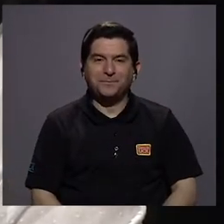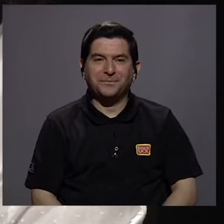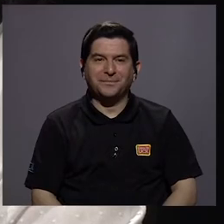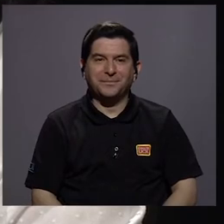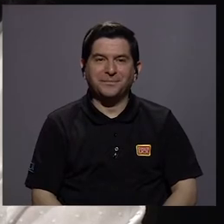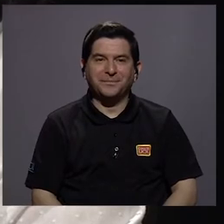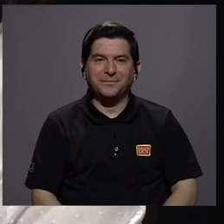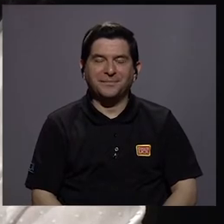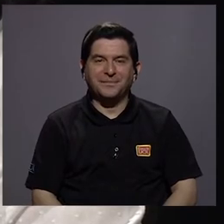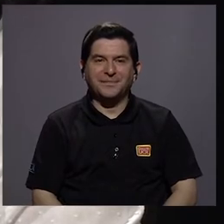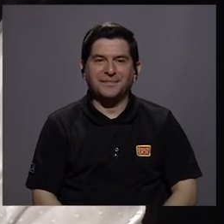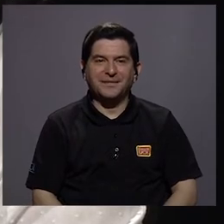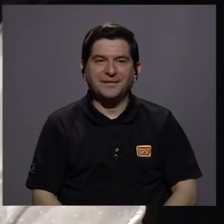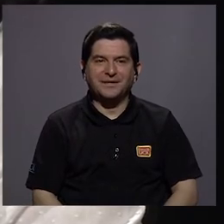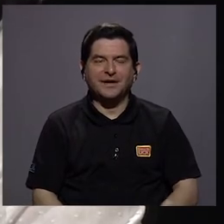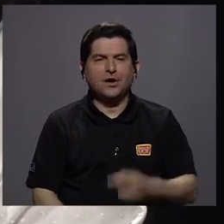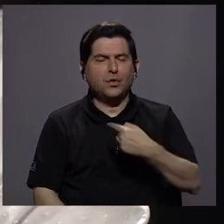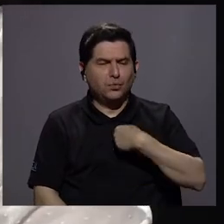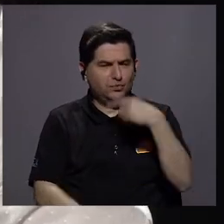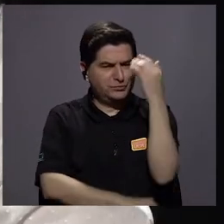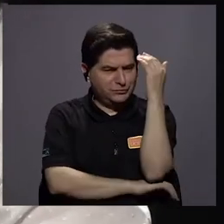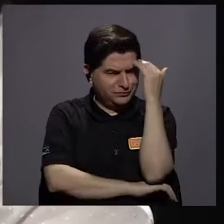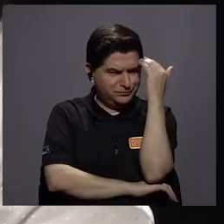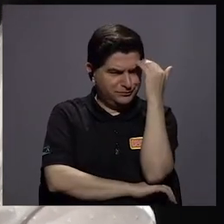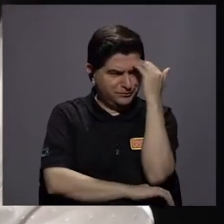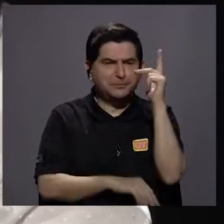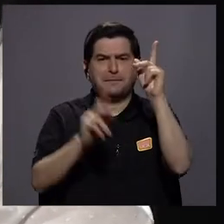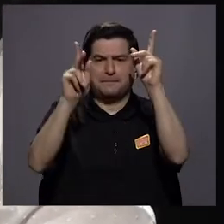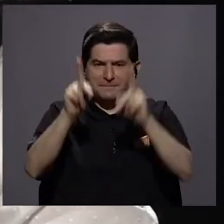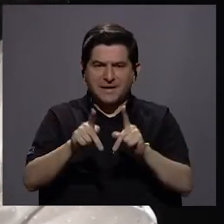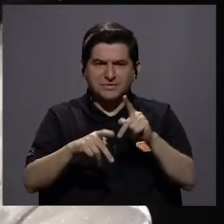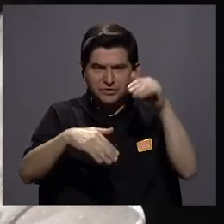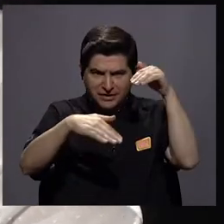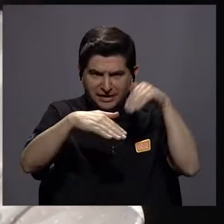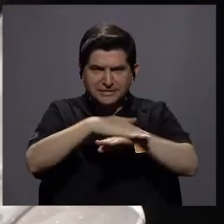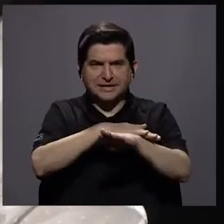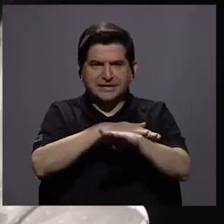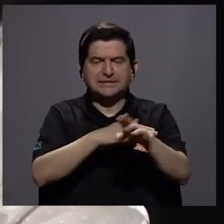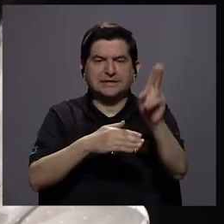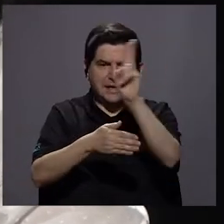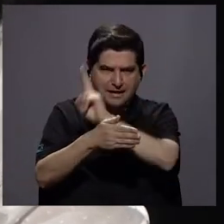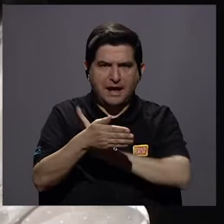Entonces, uno sabe que hay gente que entra a la universidad